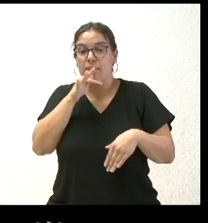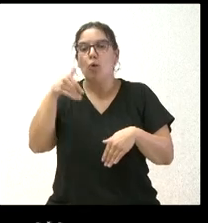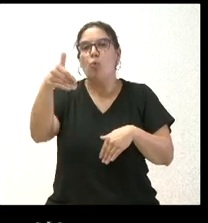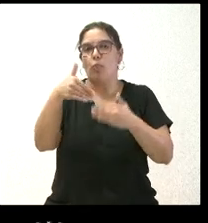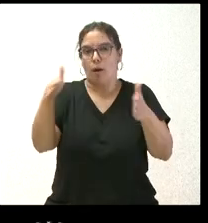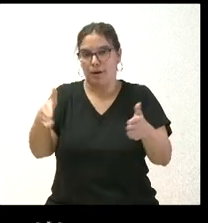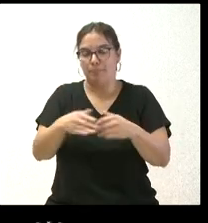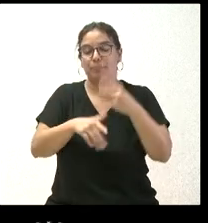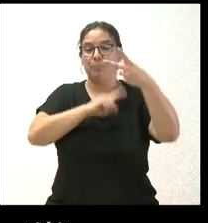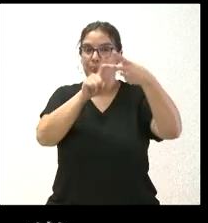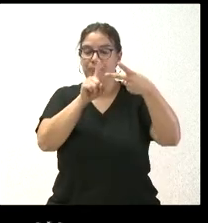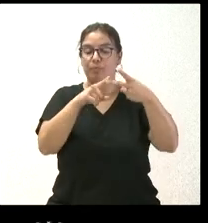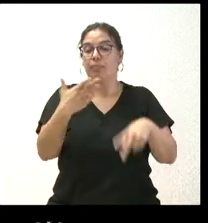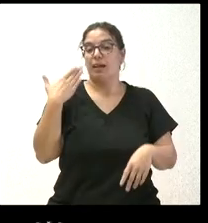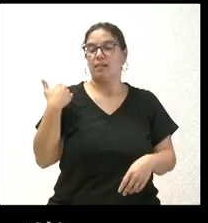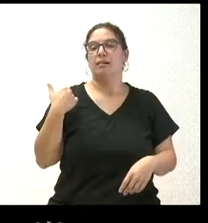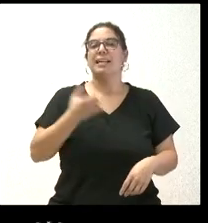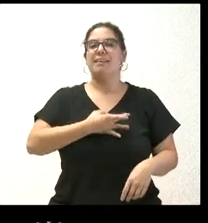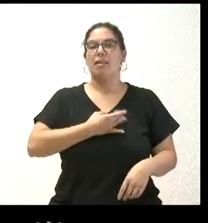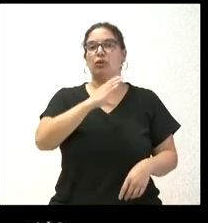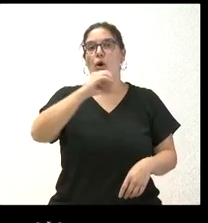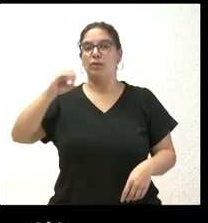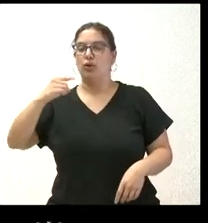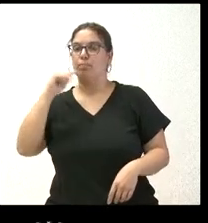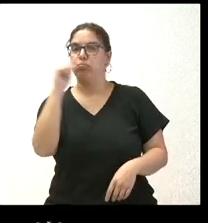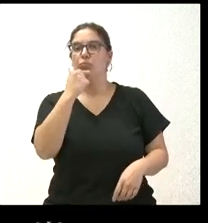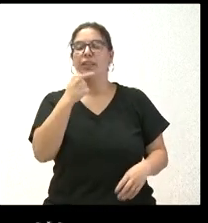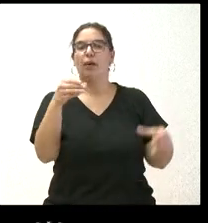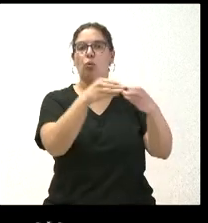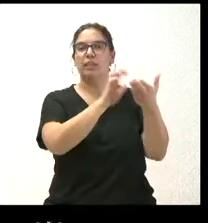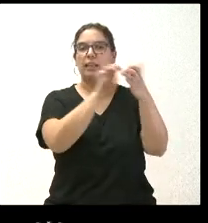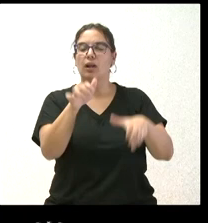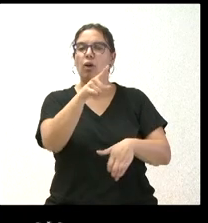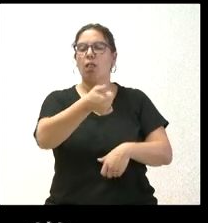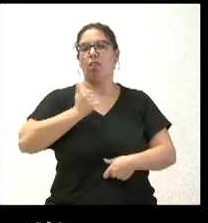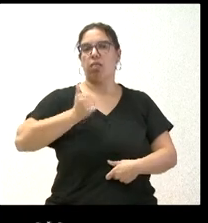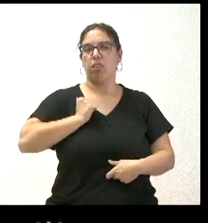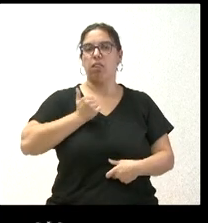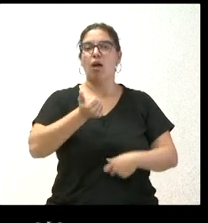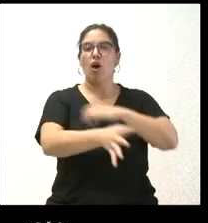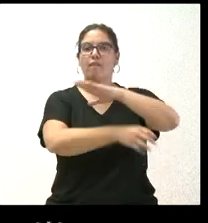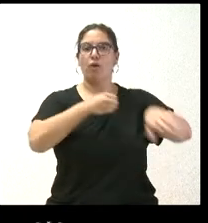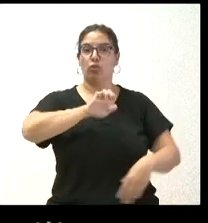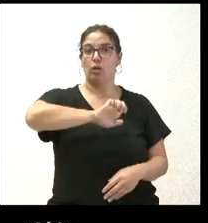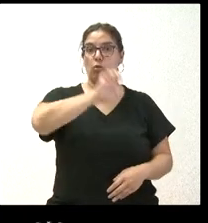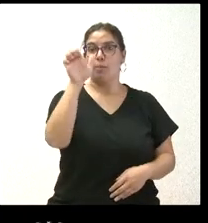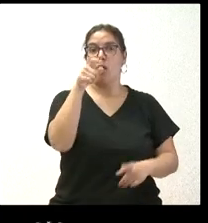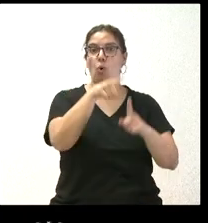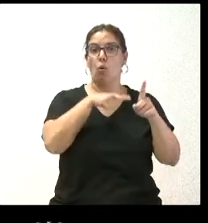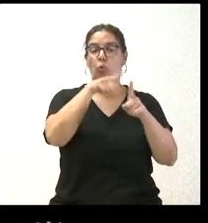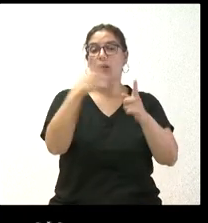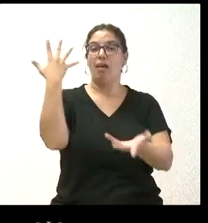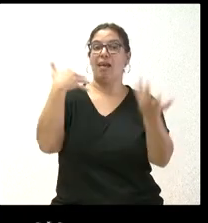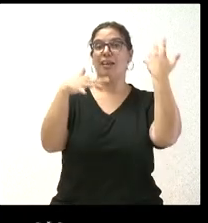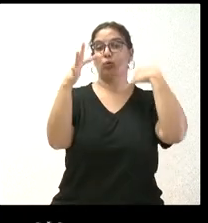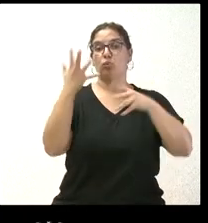Y, en segundo lugar, ayer Comisiones Obreras acusó a la Junta de Castilla y León de utilizar fondos europeos para, con la excusa de